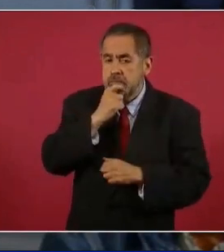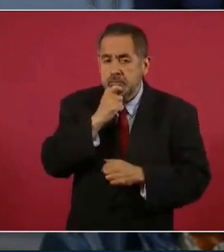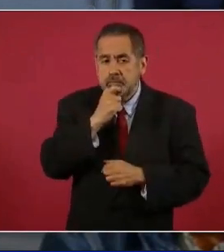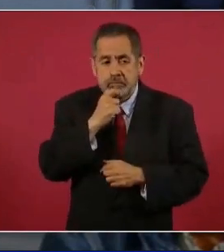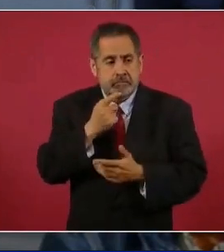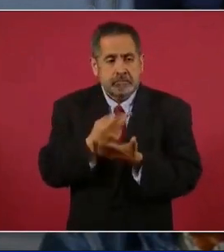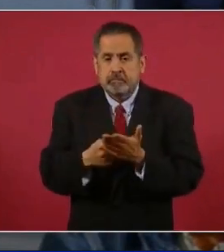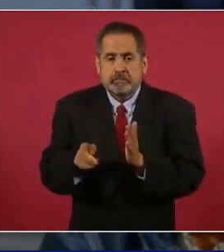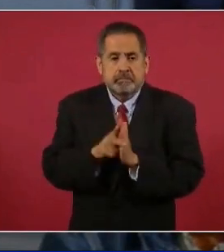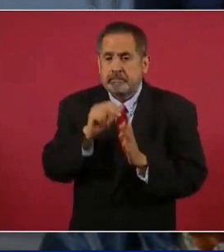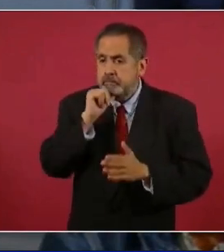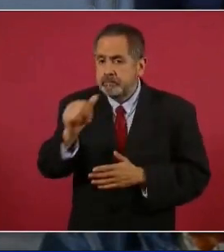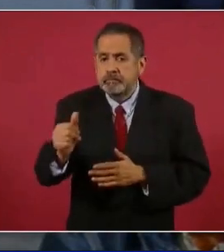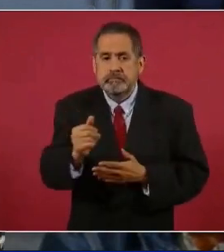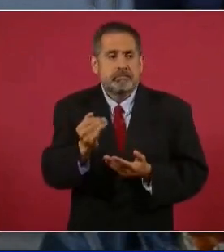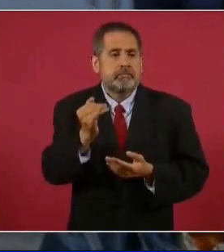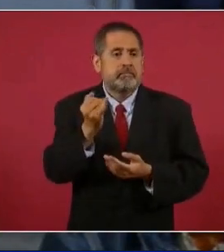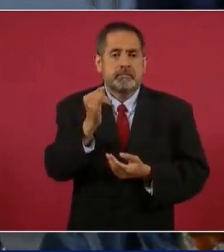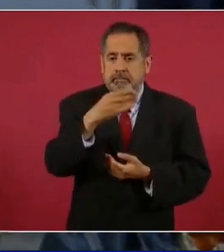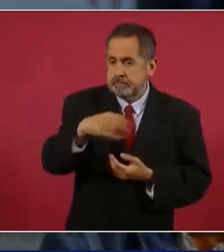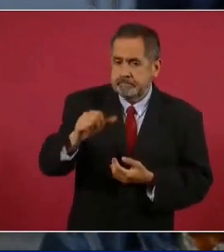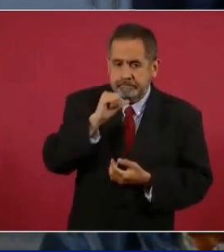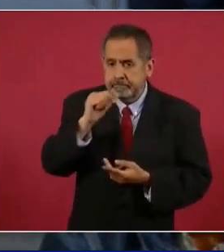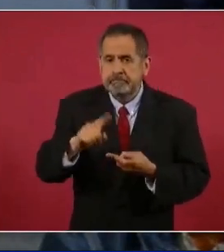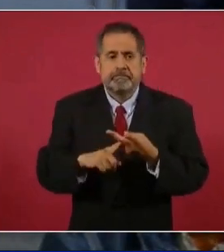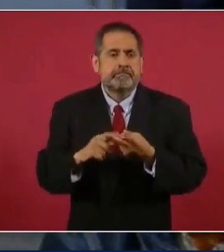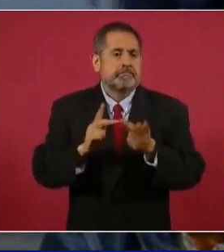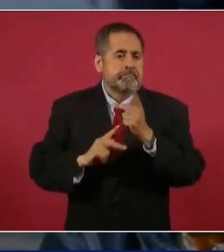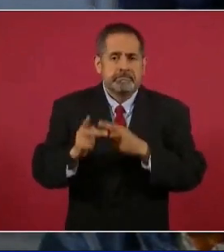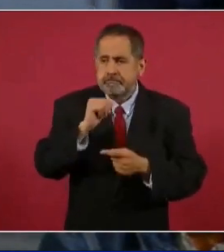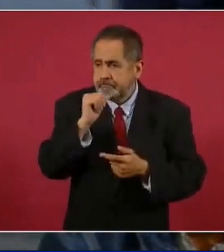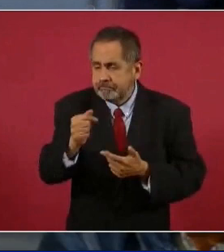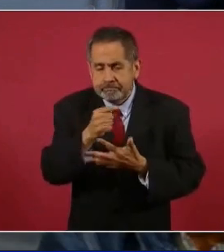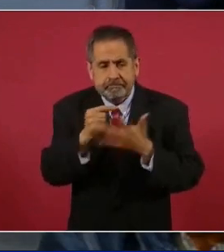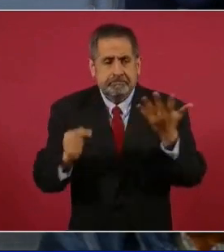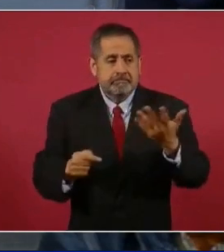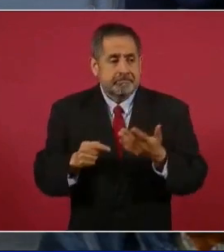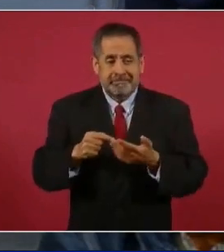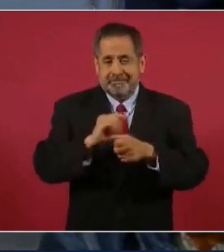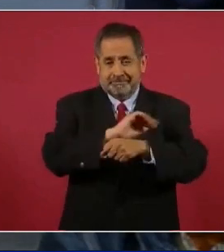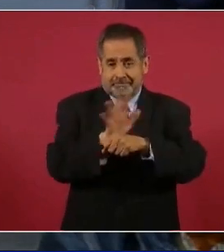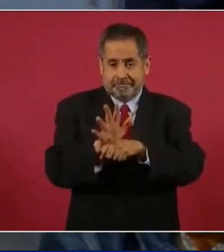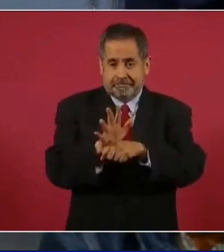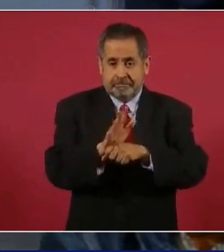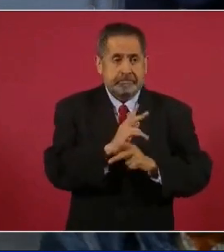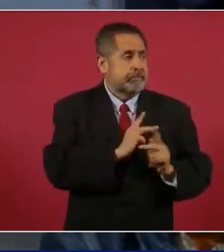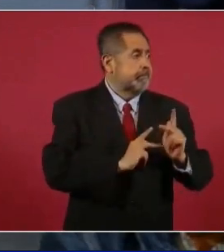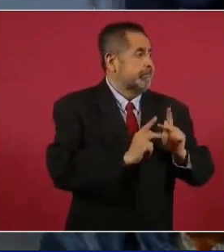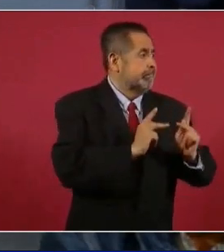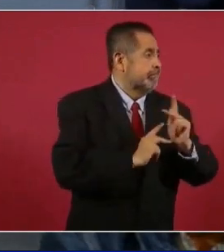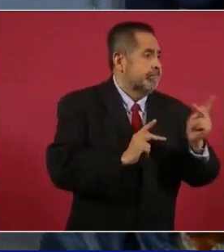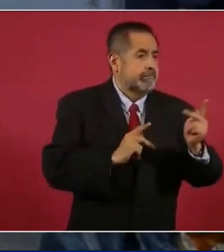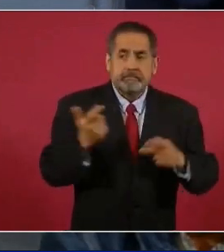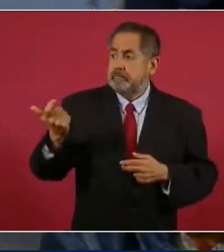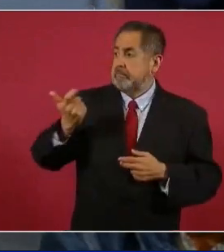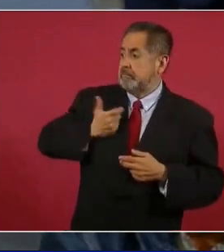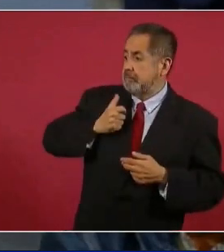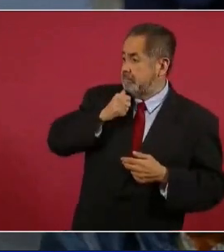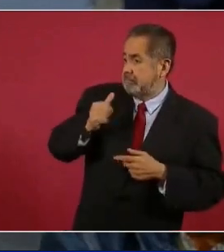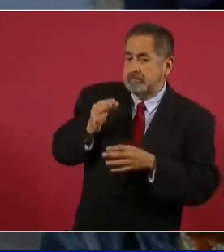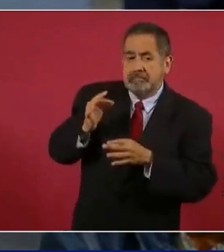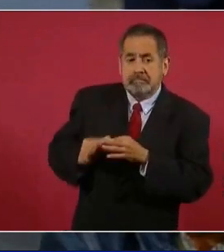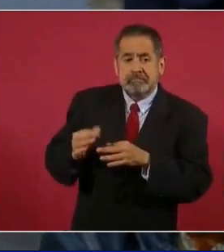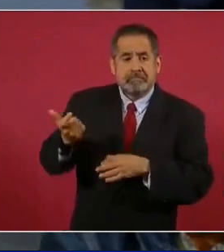básicas, no tienen seguro social. Ahora que pasó la pandemia pues muchos de ellos se endeudaron y si a eso le abonamos, que no les han pagado a tiempo